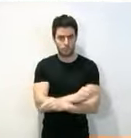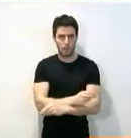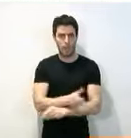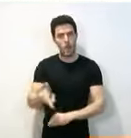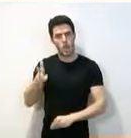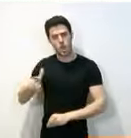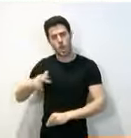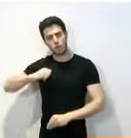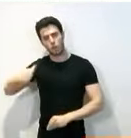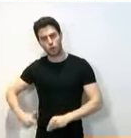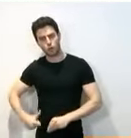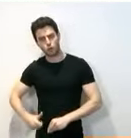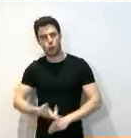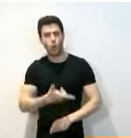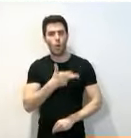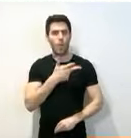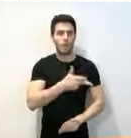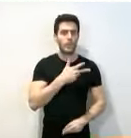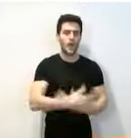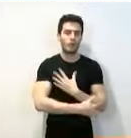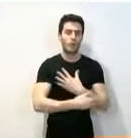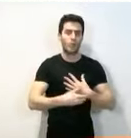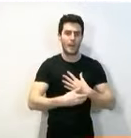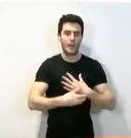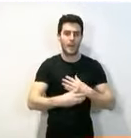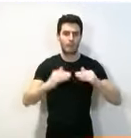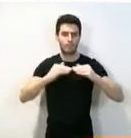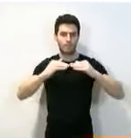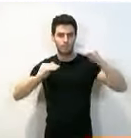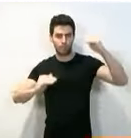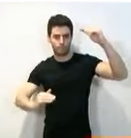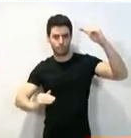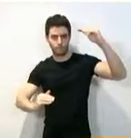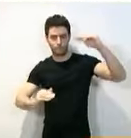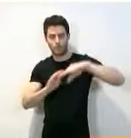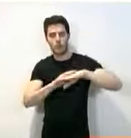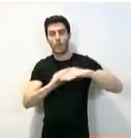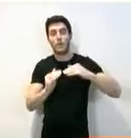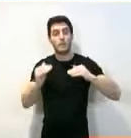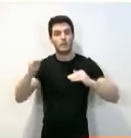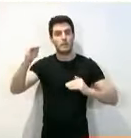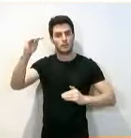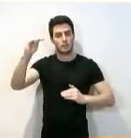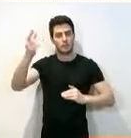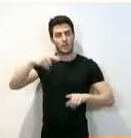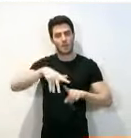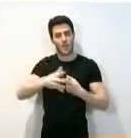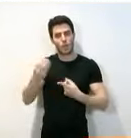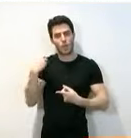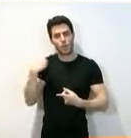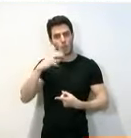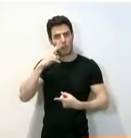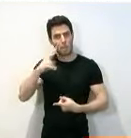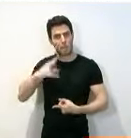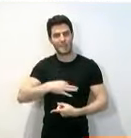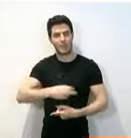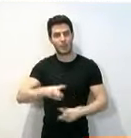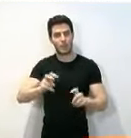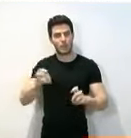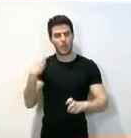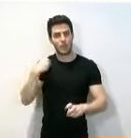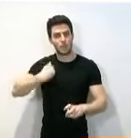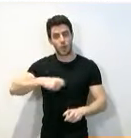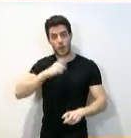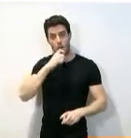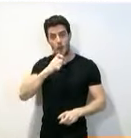poderosos y los derechos de los humildes, también tiene que verse en ese entorno. En ese sentido, ya anuncio